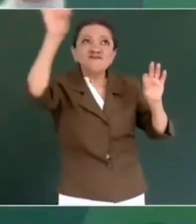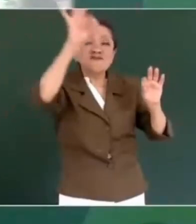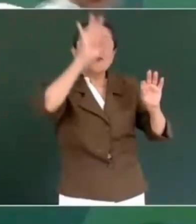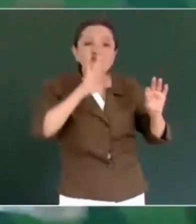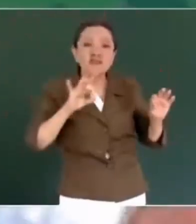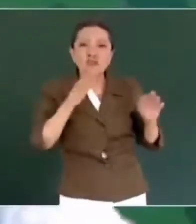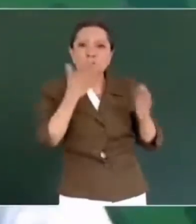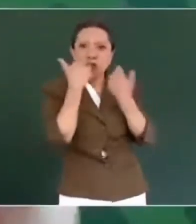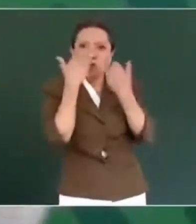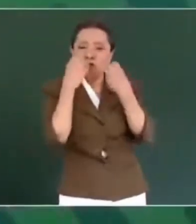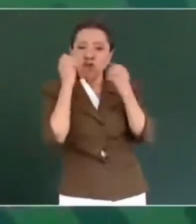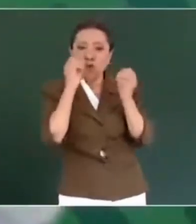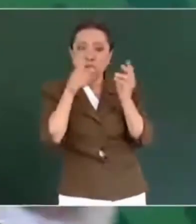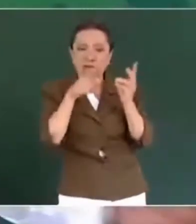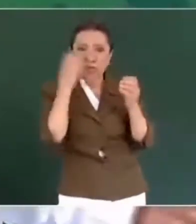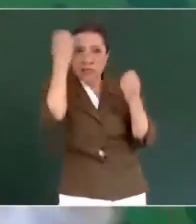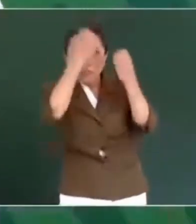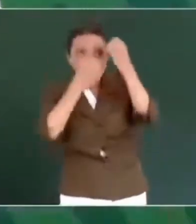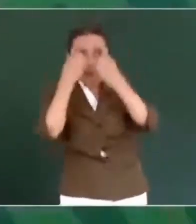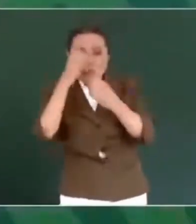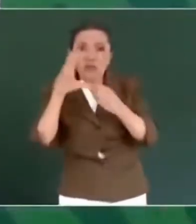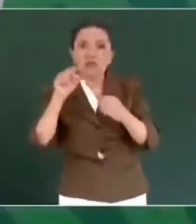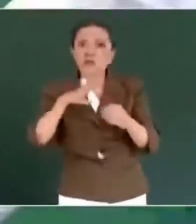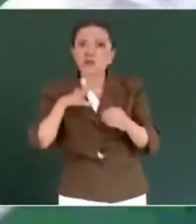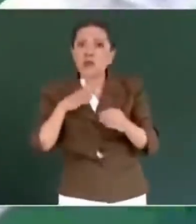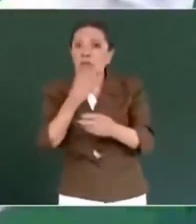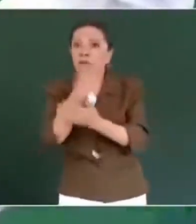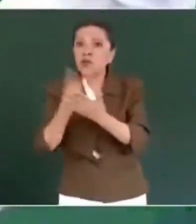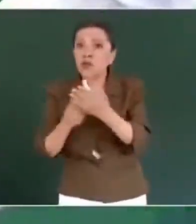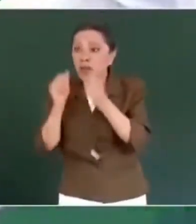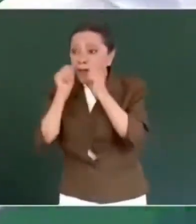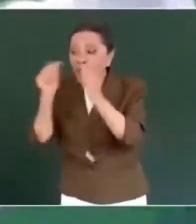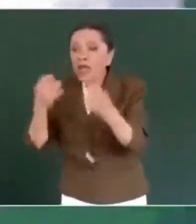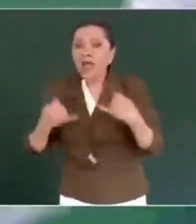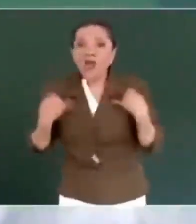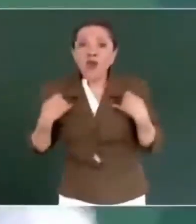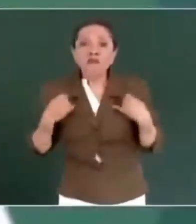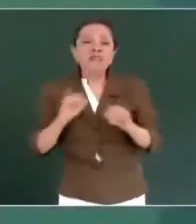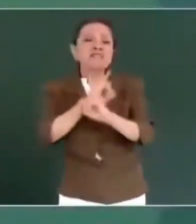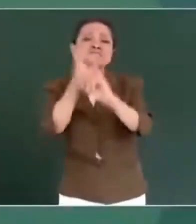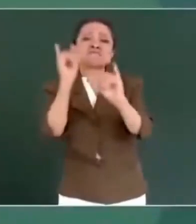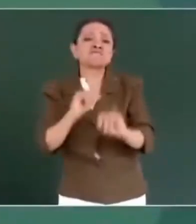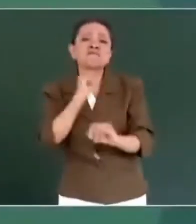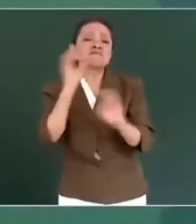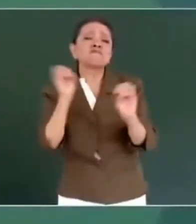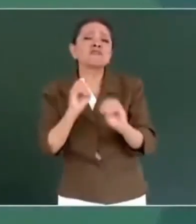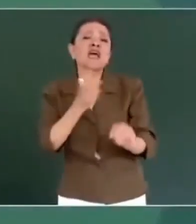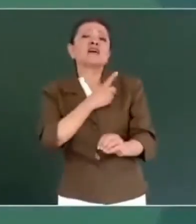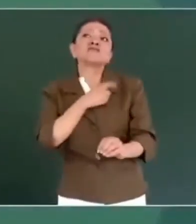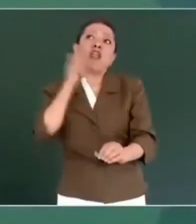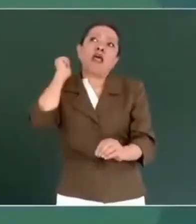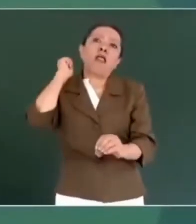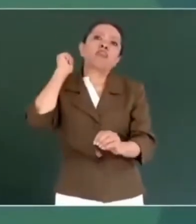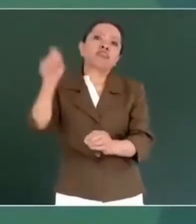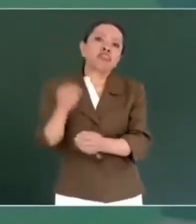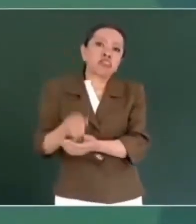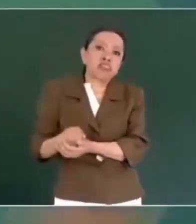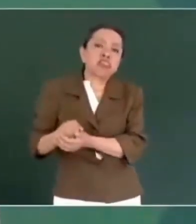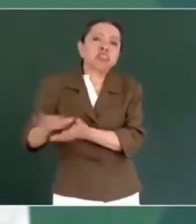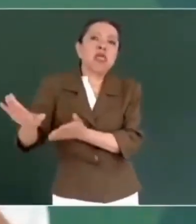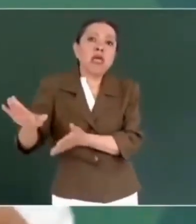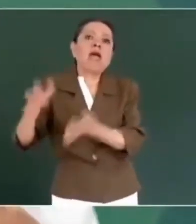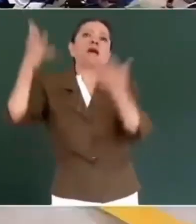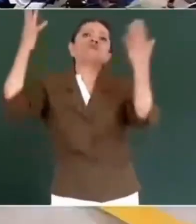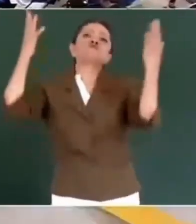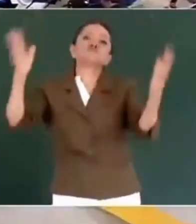no tenían programas para atender a los jóvenes, nunca. Se atendieron las causas. Y no